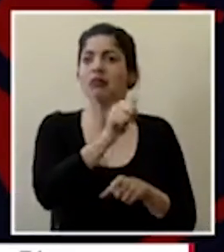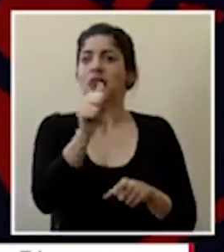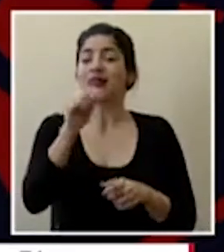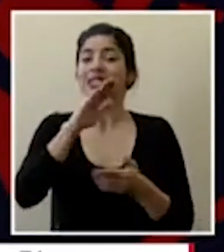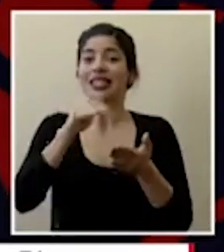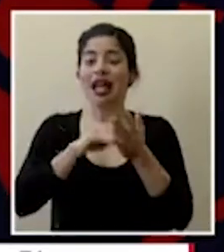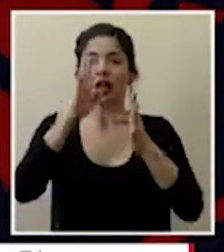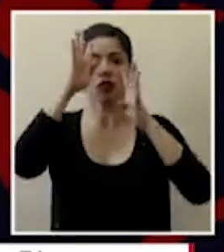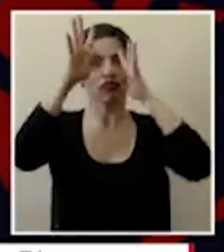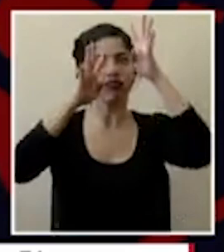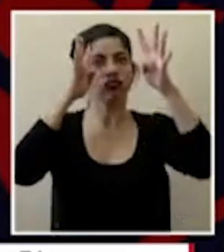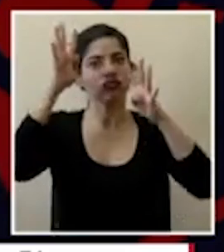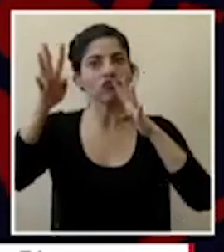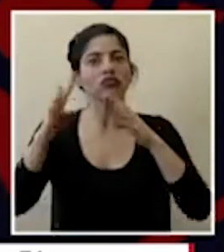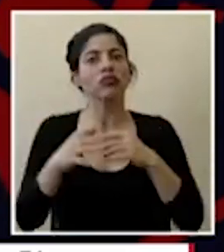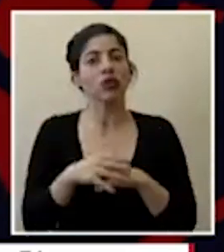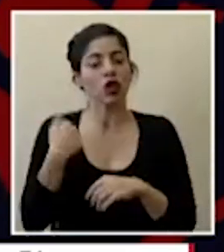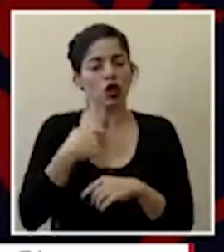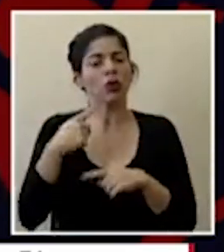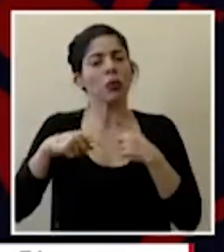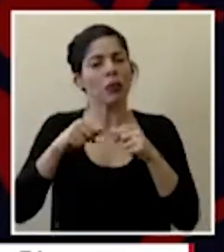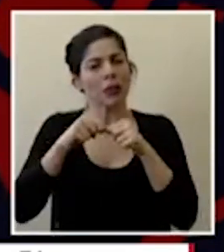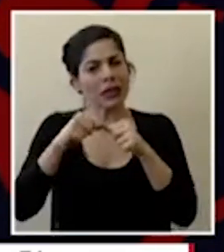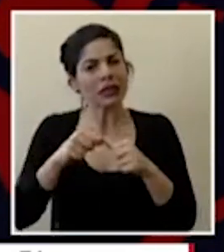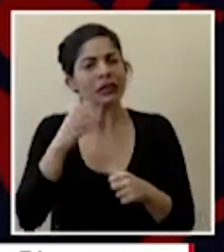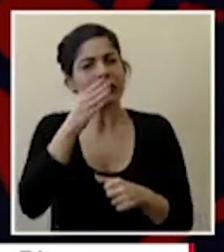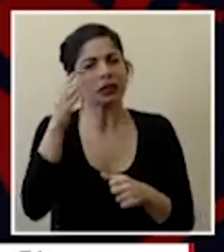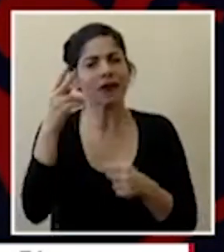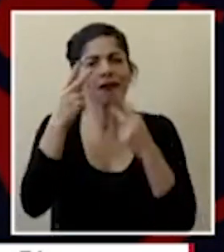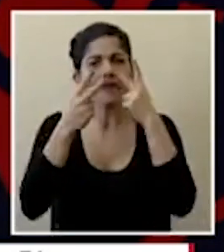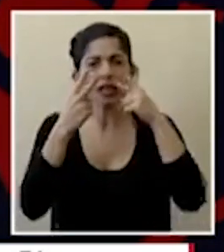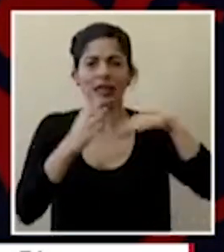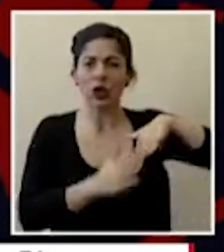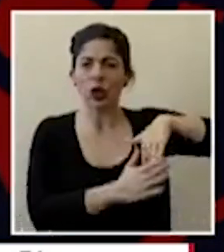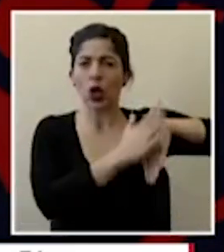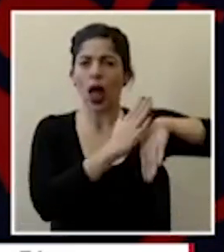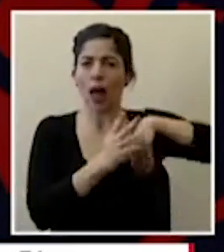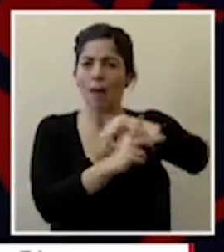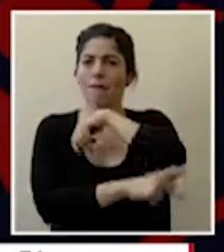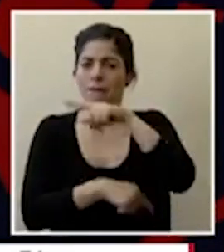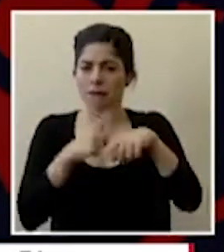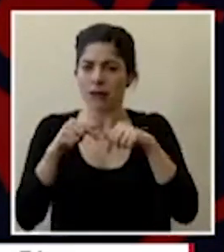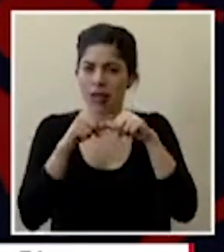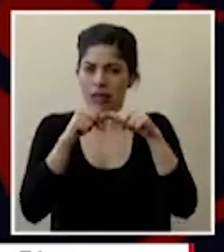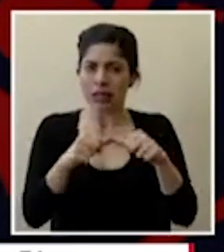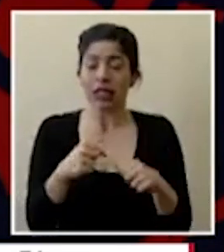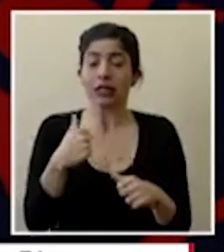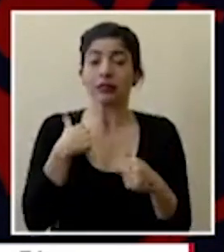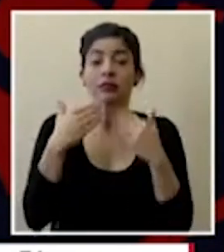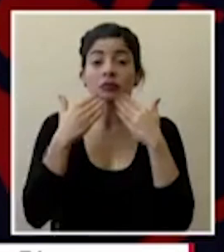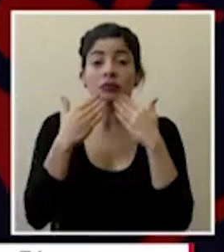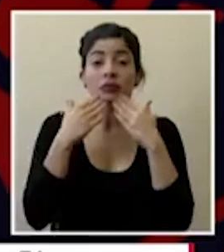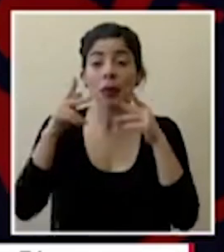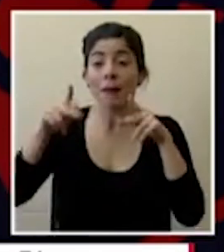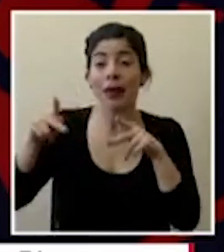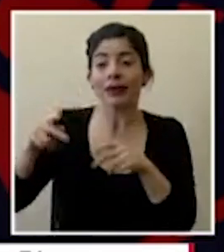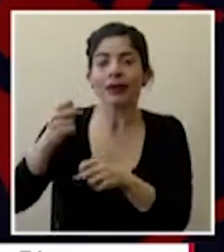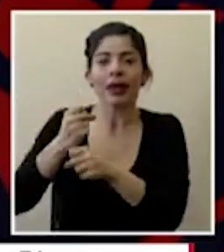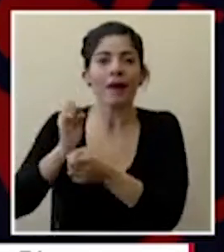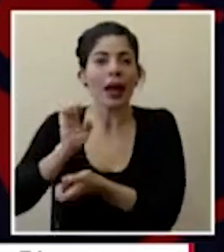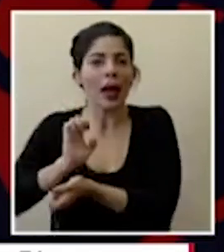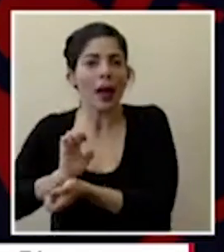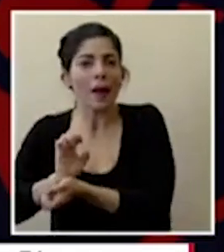diferentes centros vamos a seguir realizando estas visitas a lo largo y ancho del país este yo le agradezco desde las personas que están en el evais